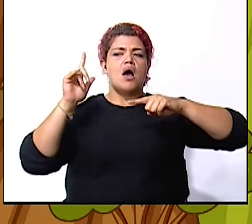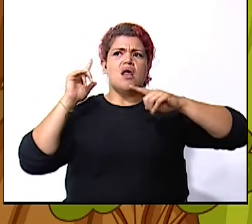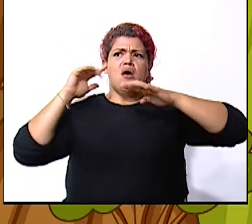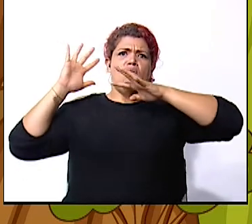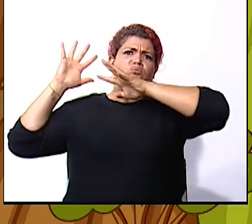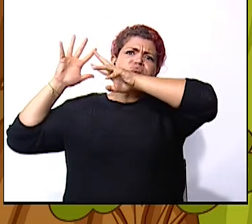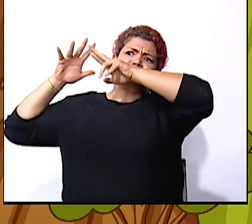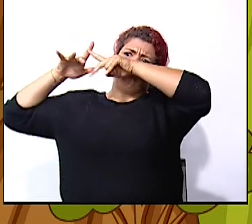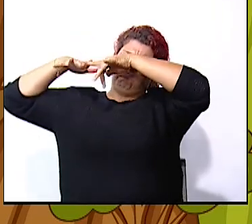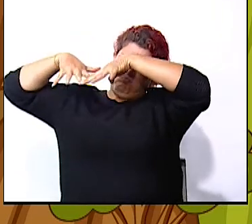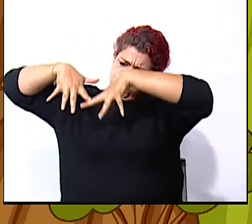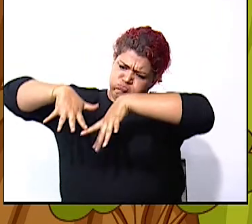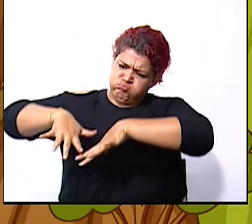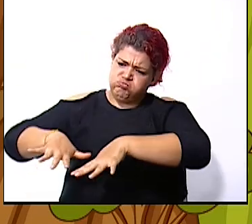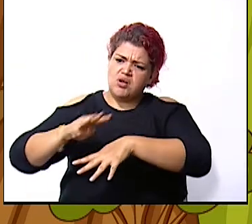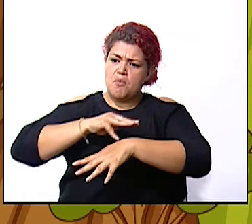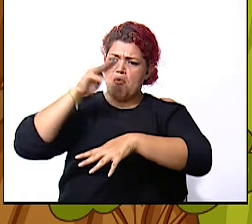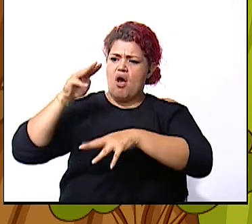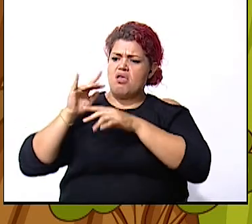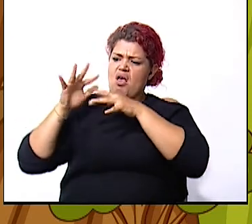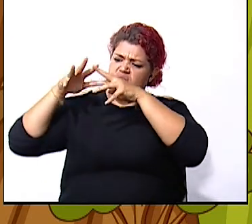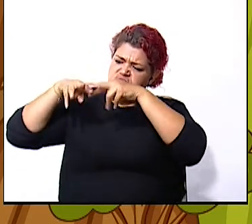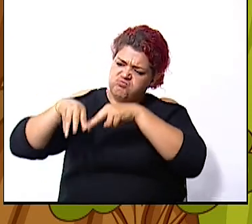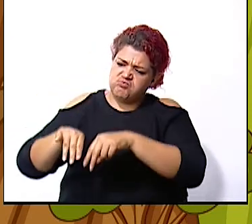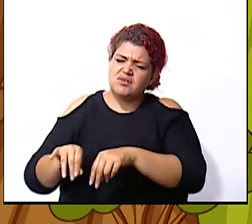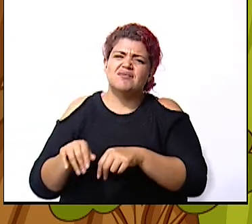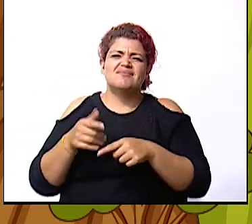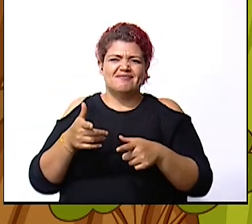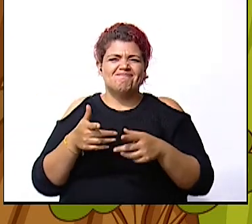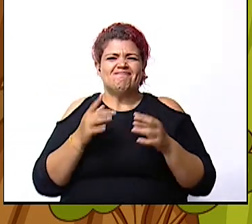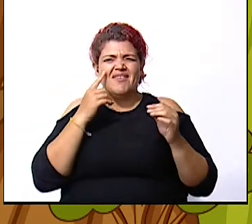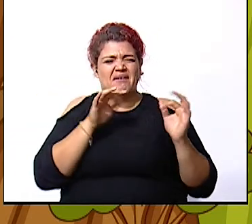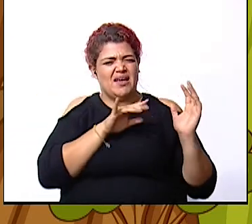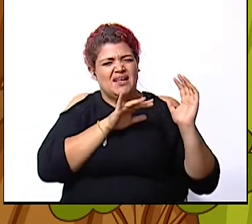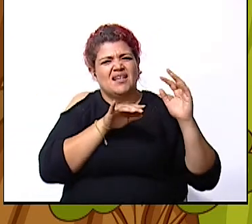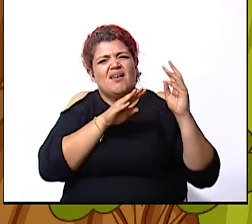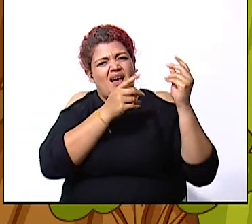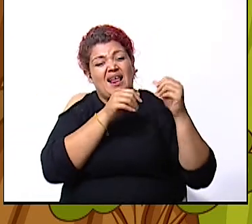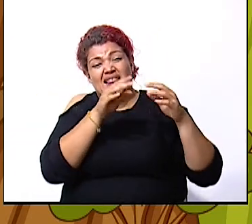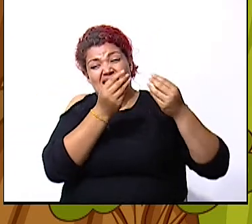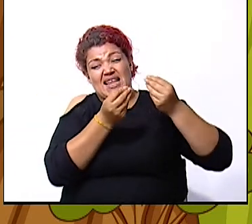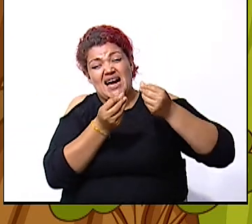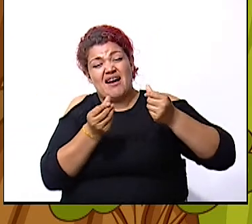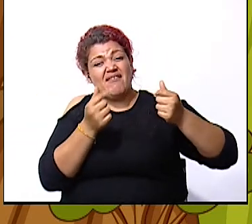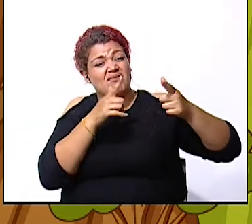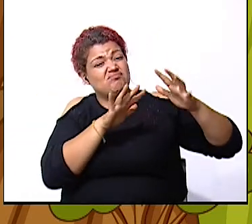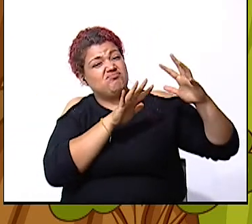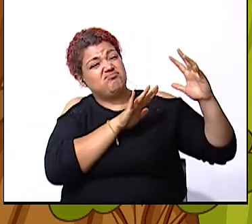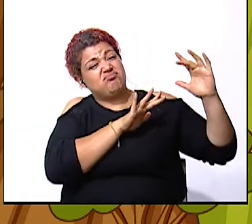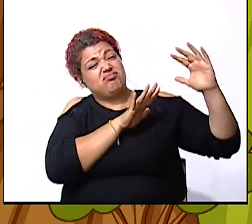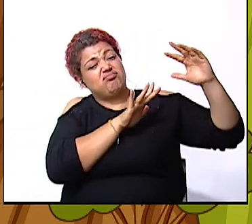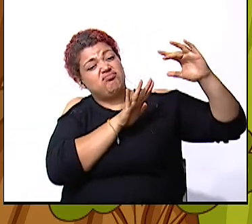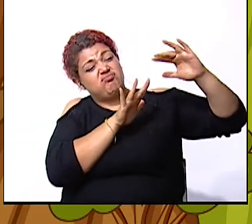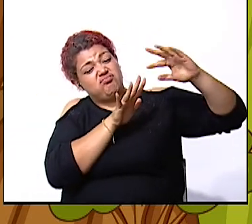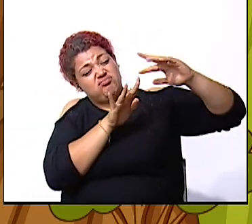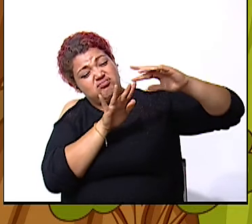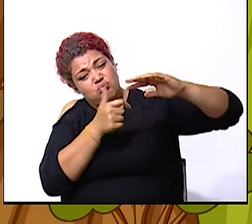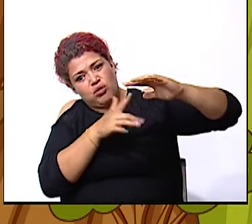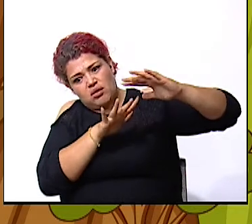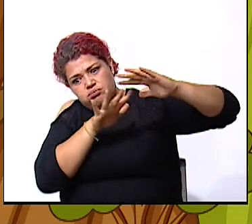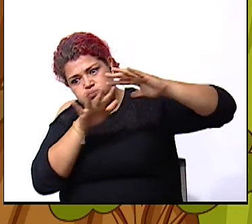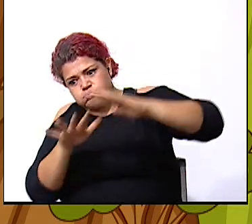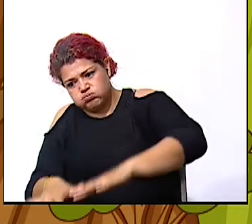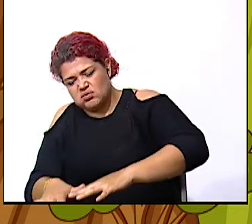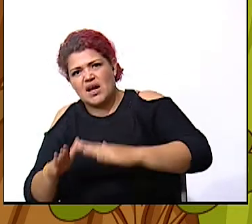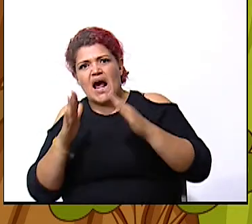entonces esto que provoca bueno la formación de material que se desliza y podría caer encima de